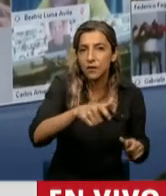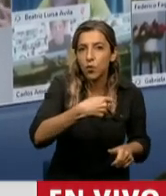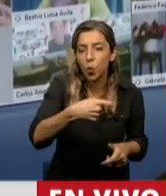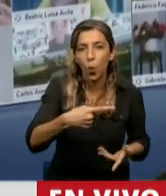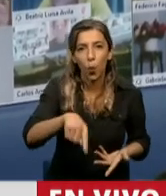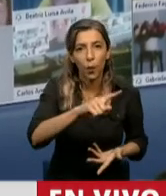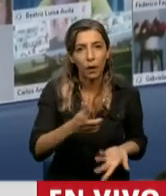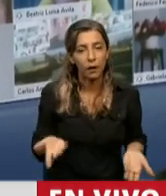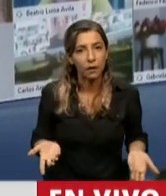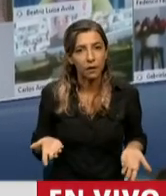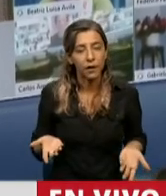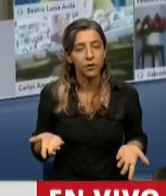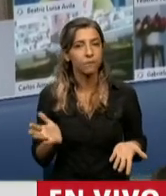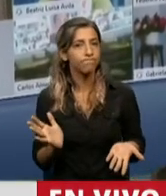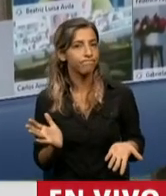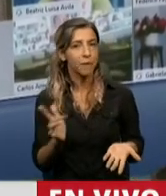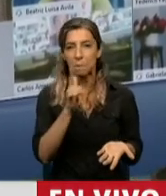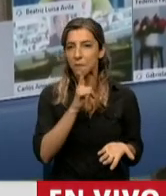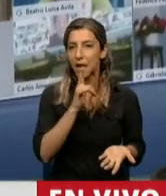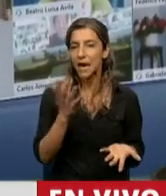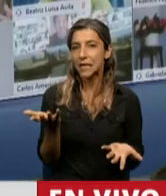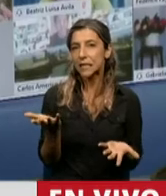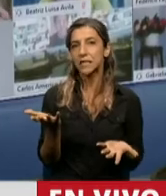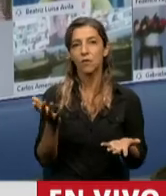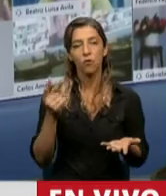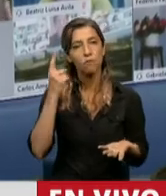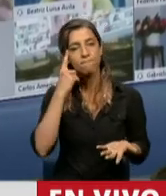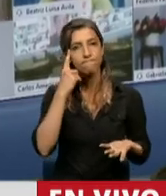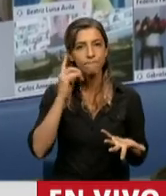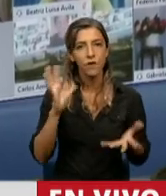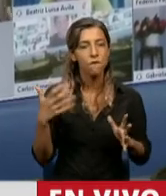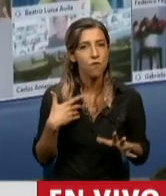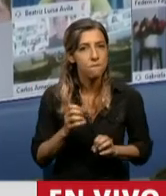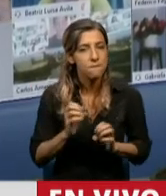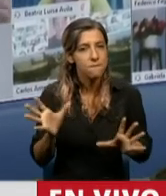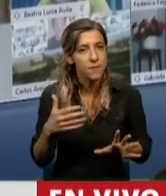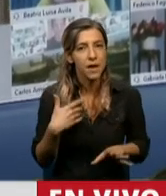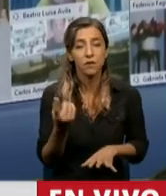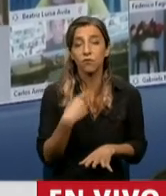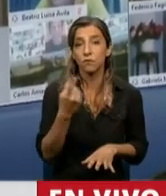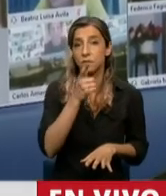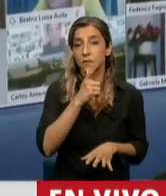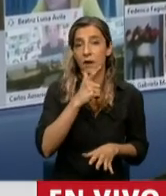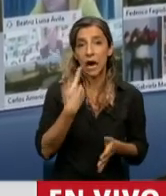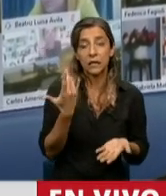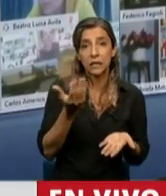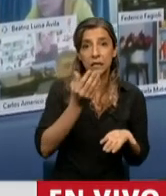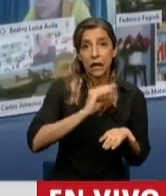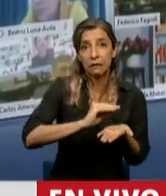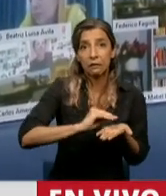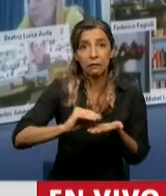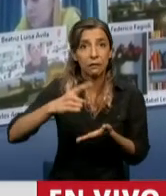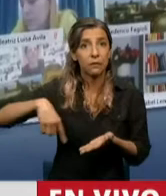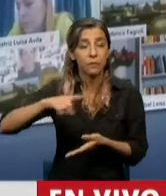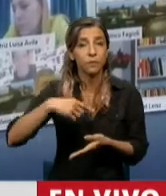creo, a mi criterio, falsa de que el Estado, o nosotros, el legislador, está más preocupado por los futuros jubilados que por los actuales